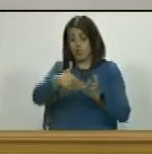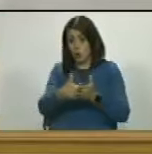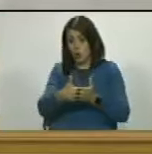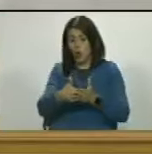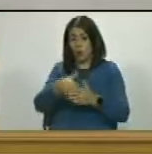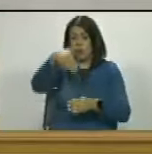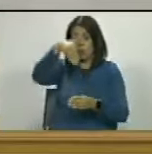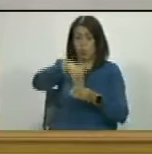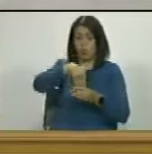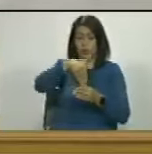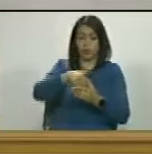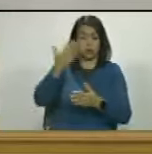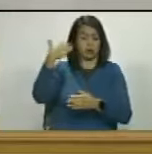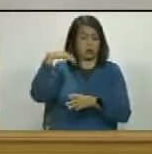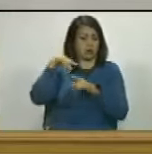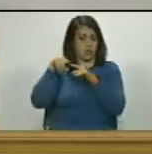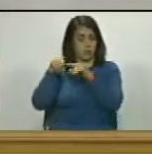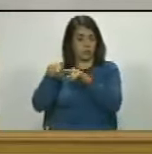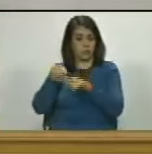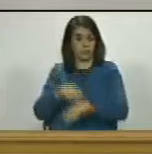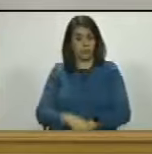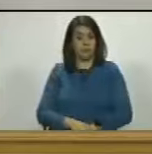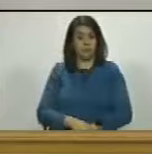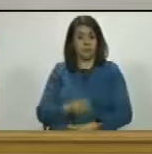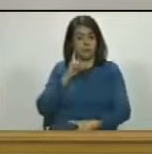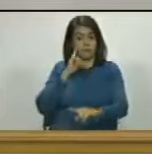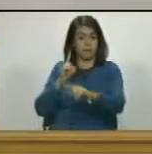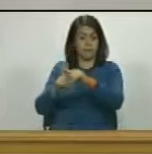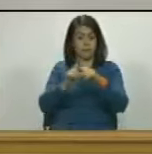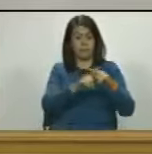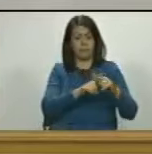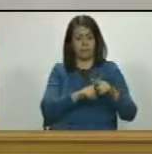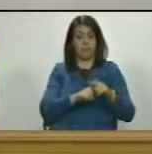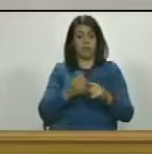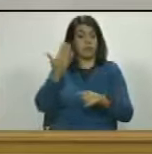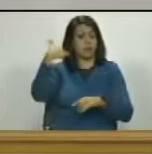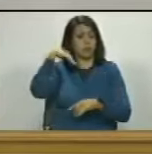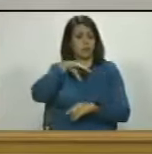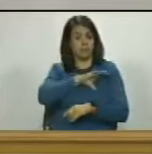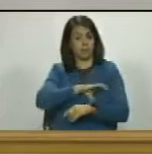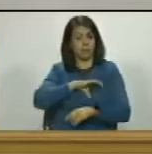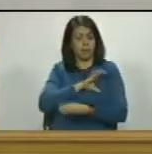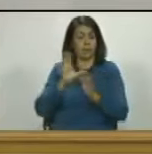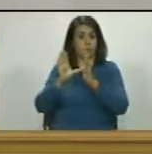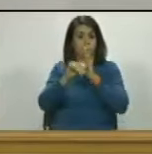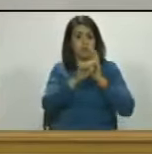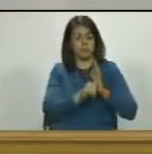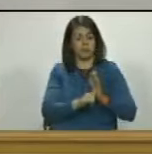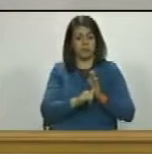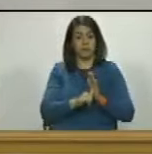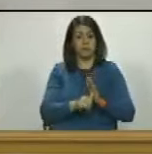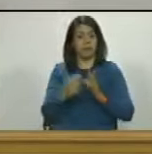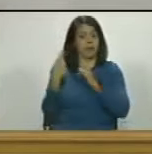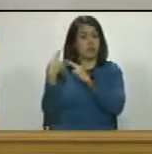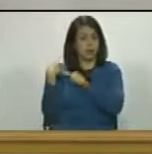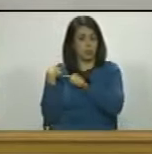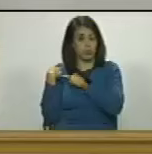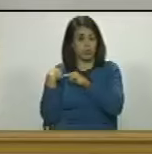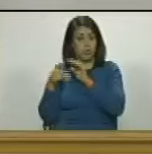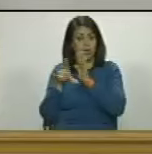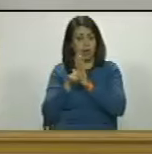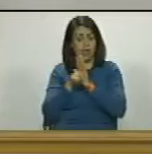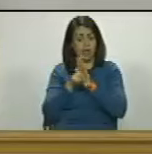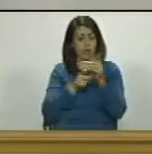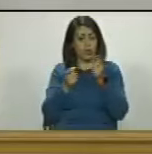que votaron supuestamente y definieron esa supuesta comisión de ladrones son responsables según la ley de